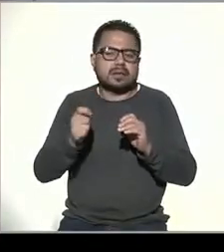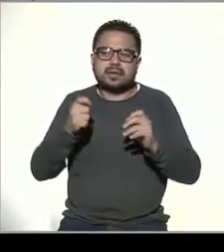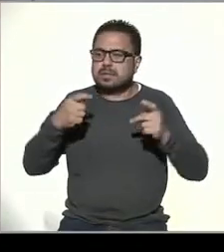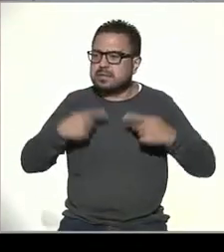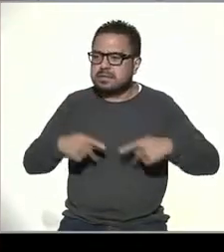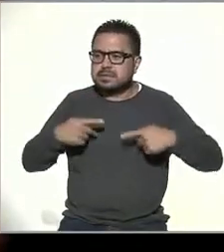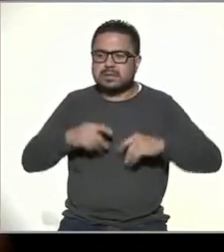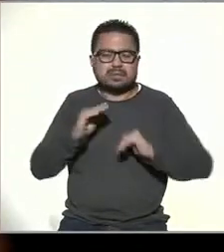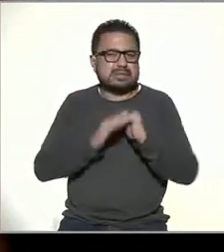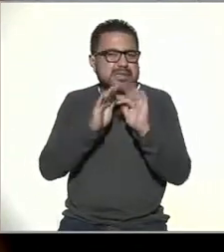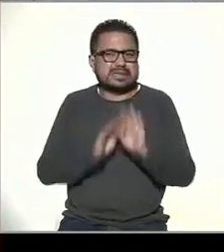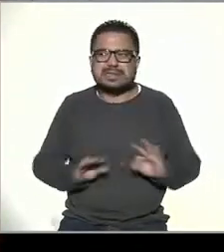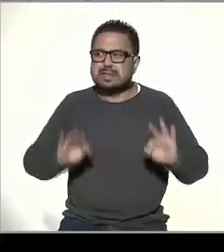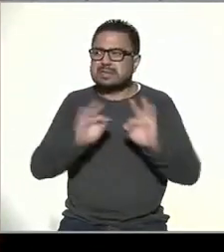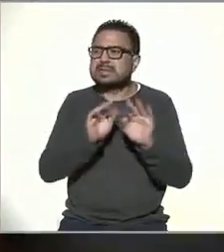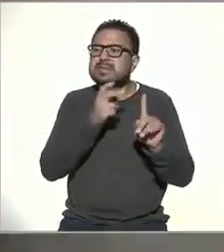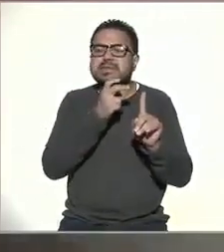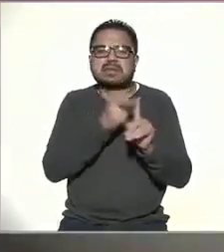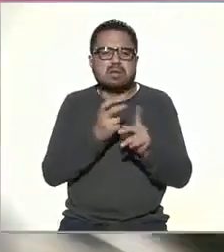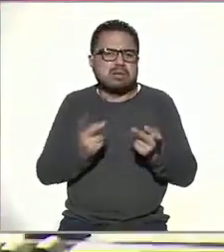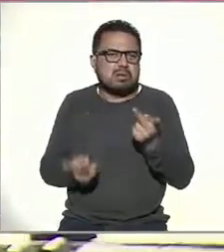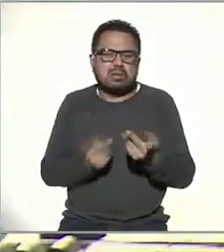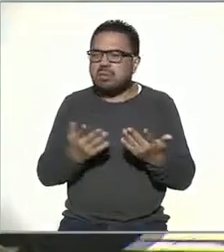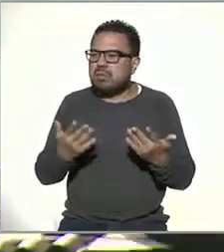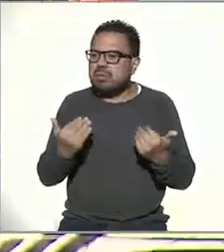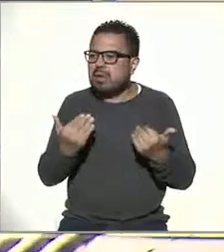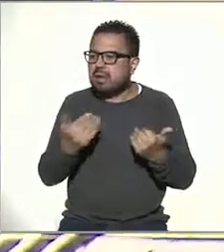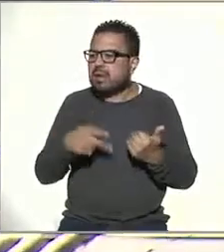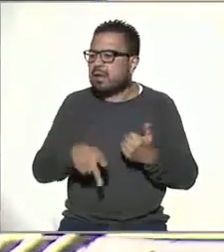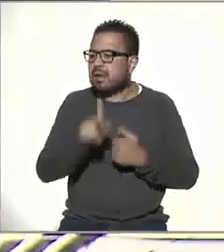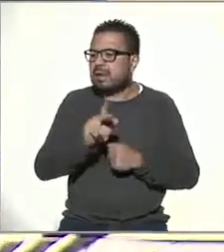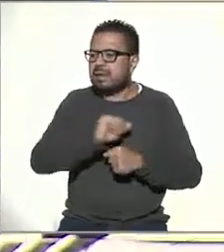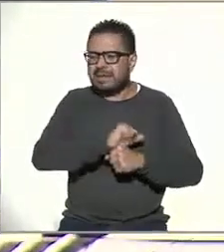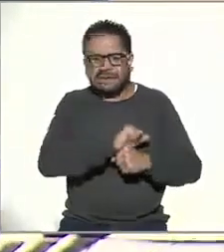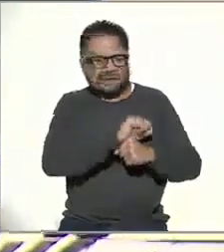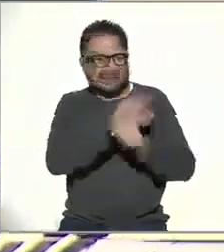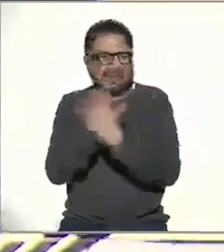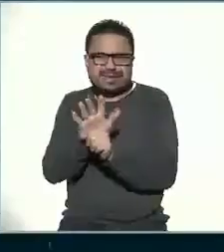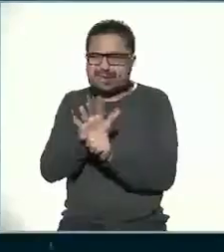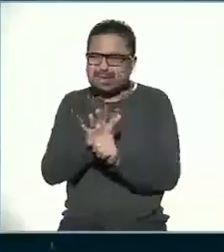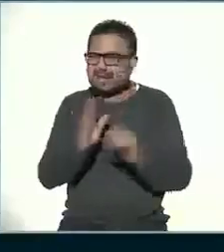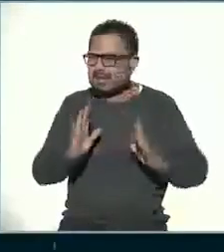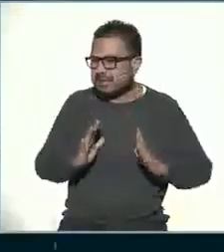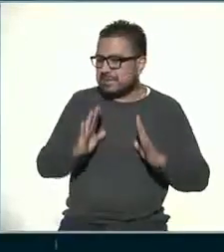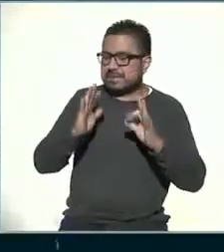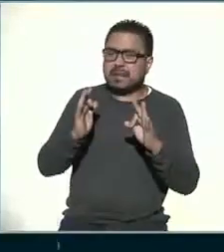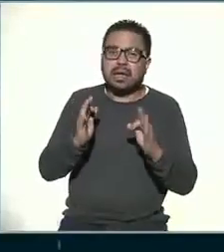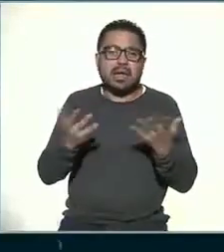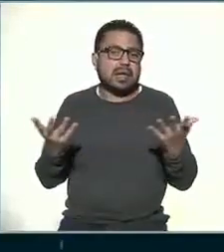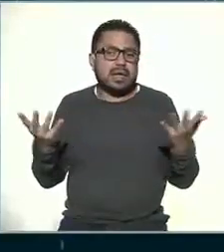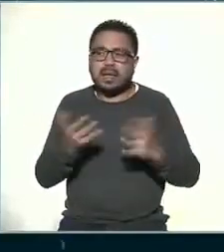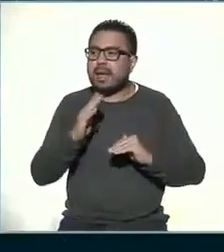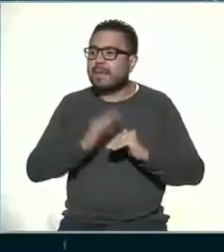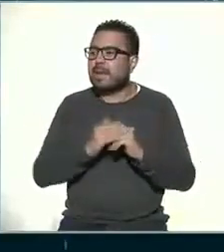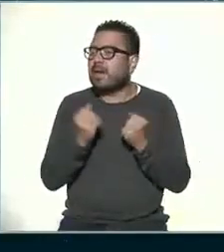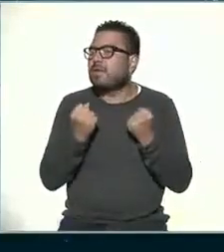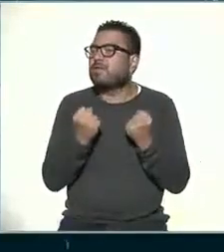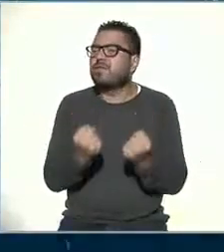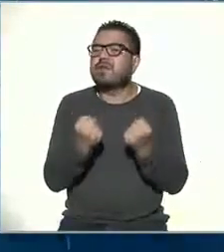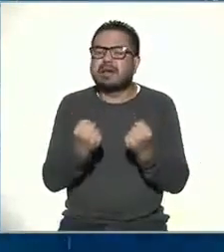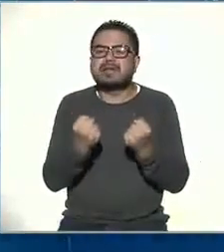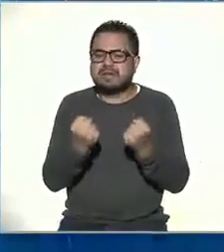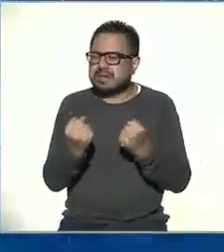Aunque su importancia es incuestionable, la pandemia provocada por COVID-19 conllevó a potenciar y a